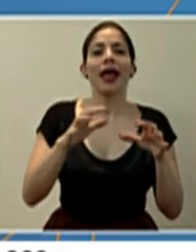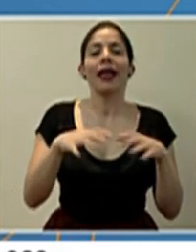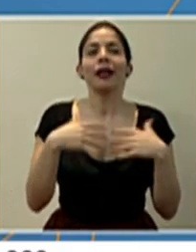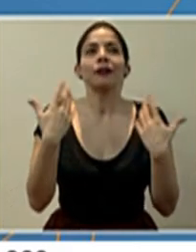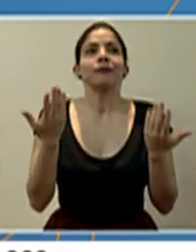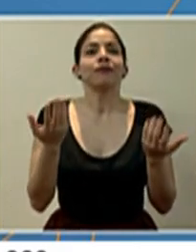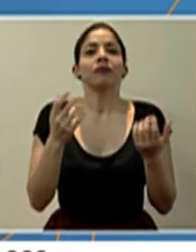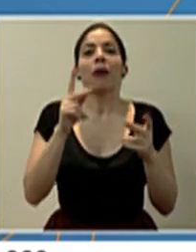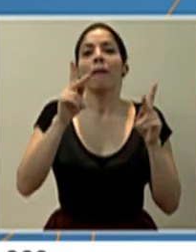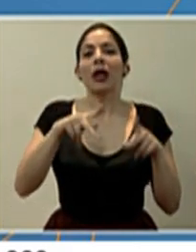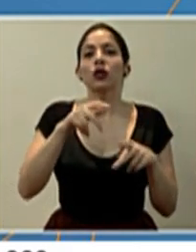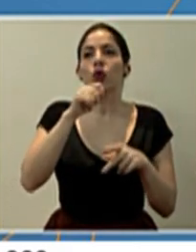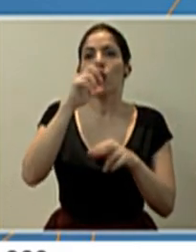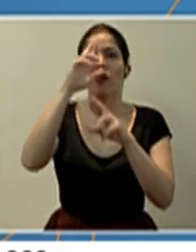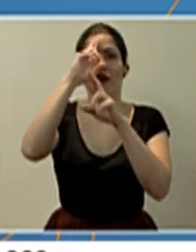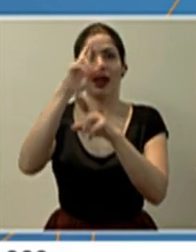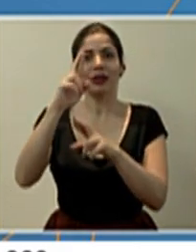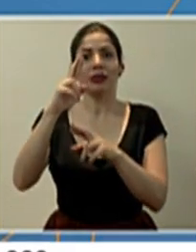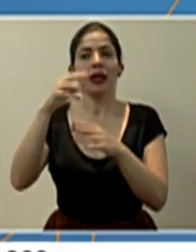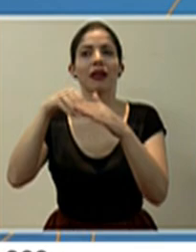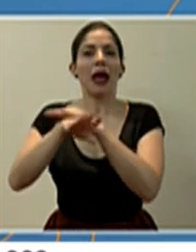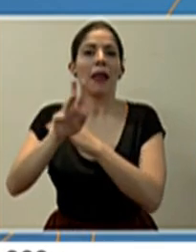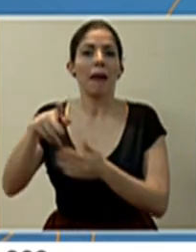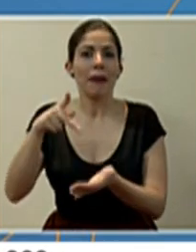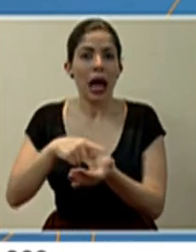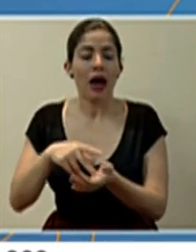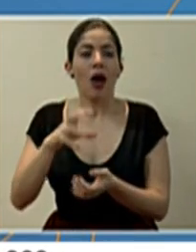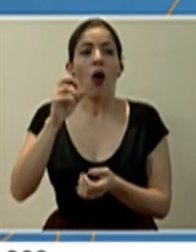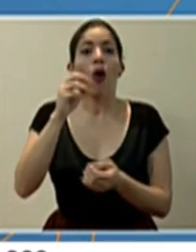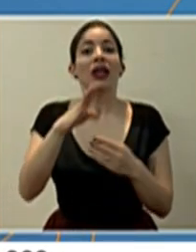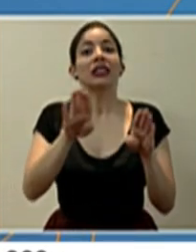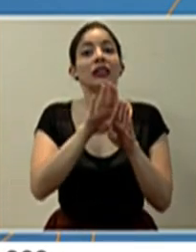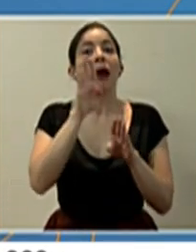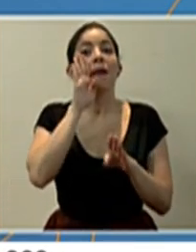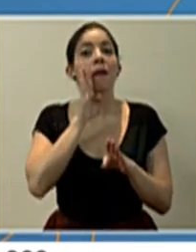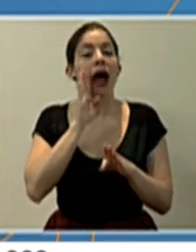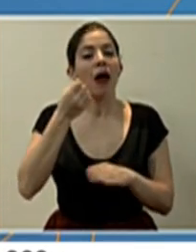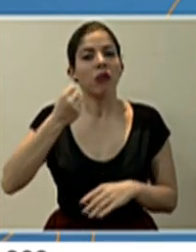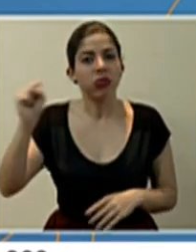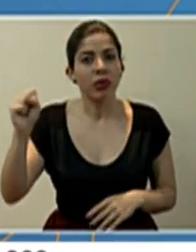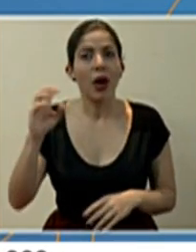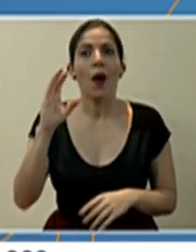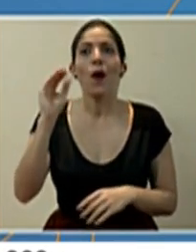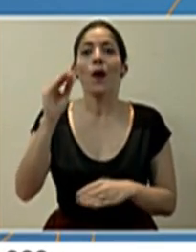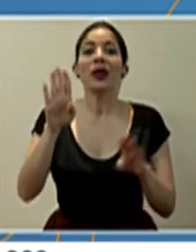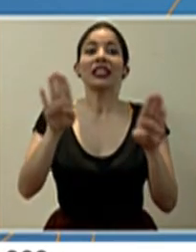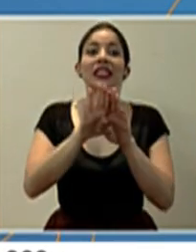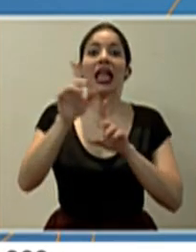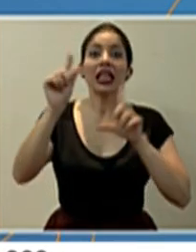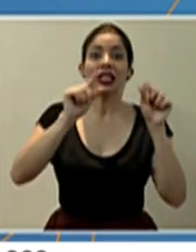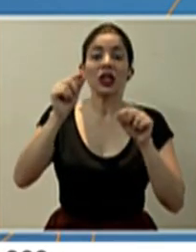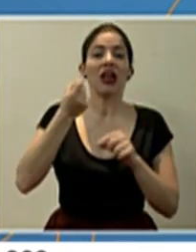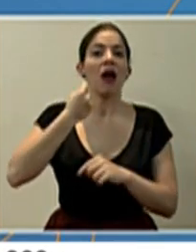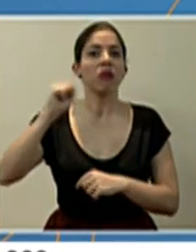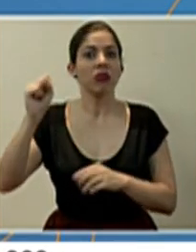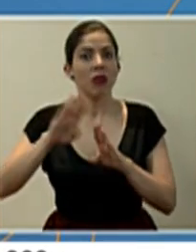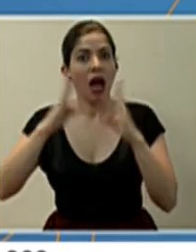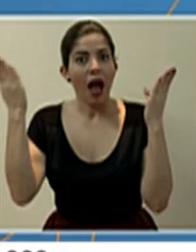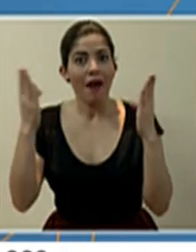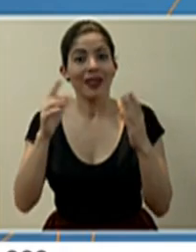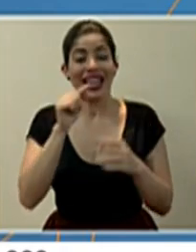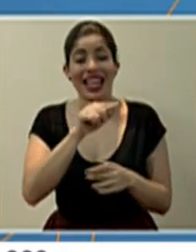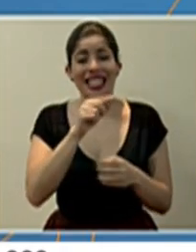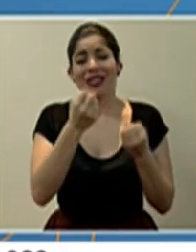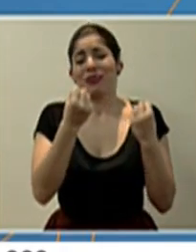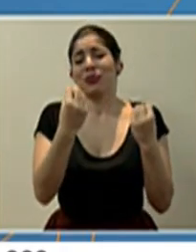ya bien sea no respetar acceso a parques o no respetar el cierre de un bar o no respetar el cierre de una discoteca o haya una